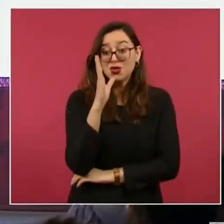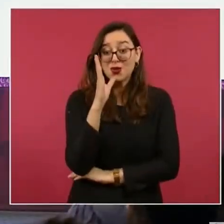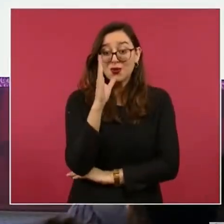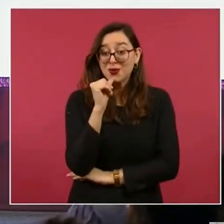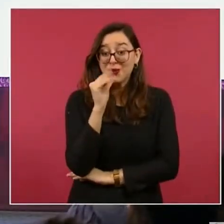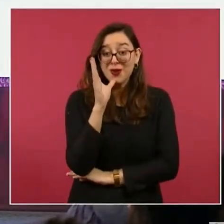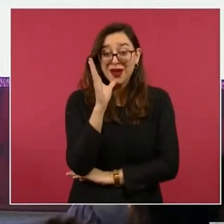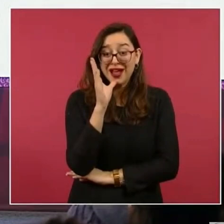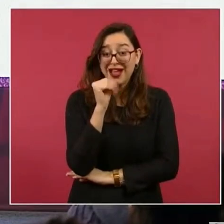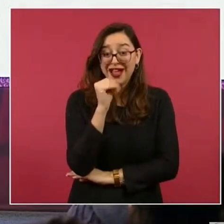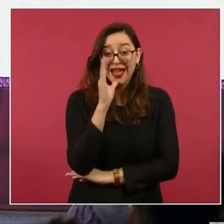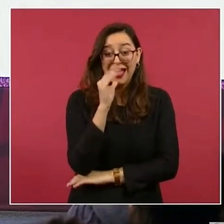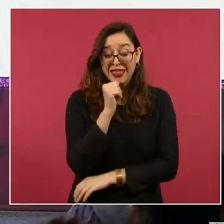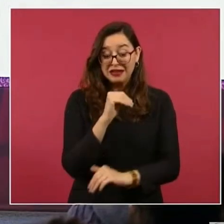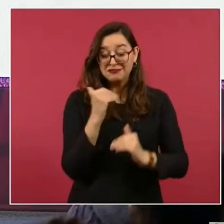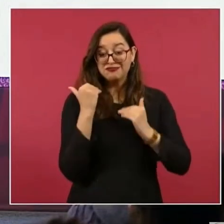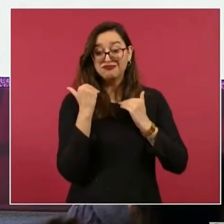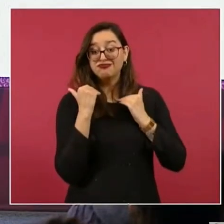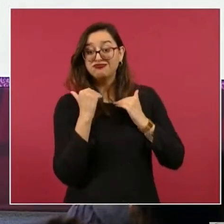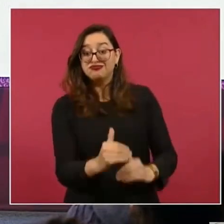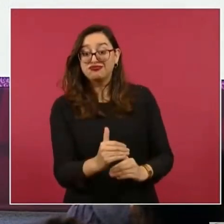a mucha velocidad